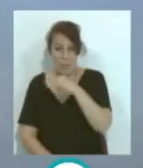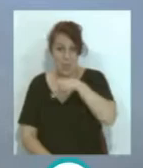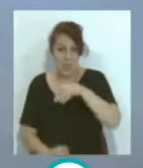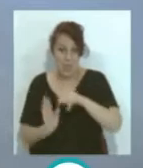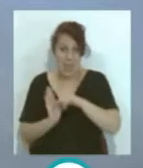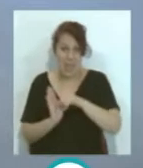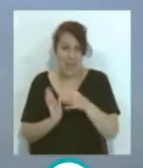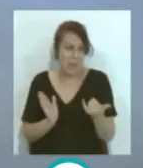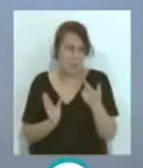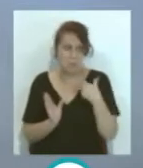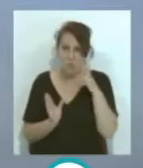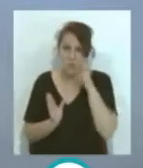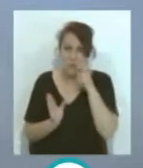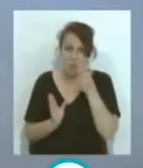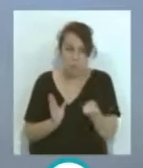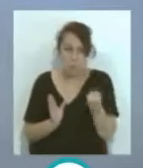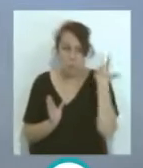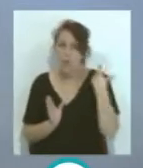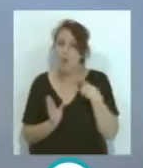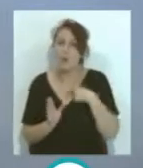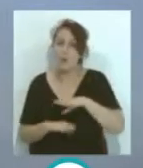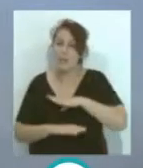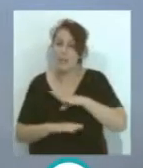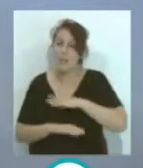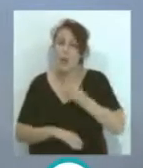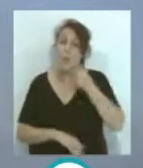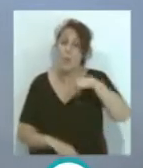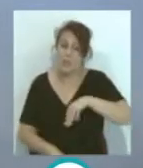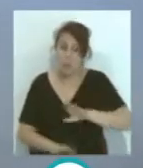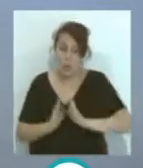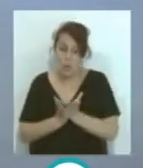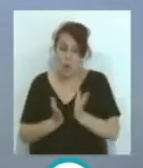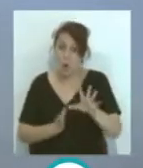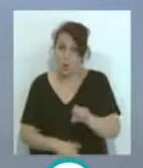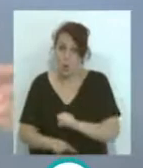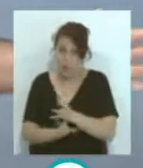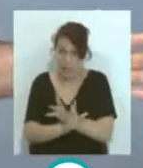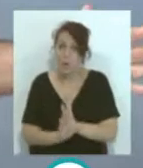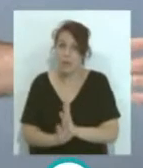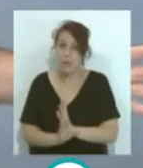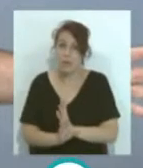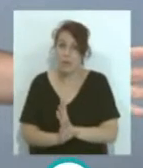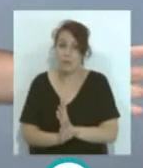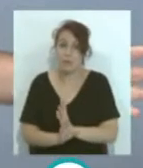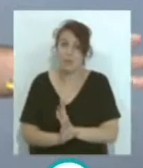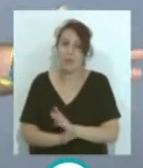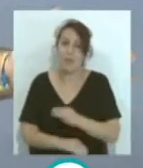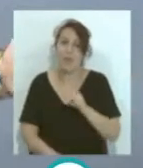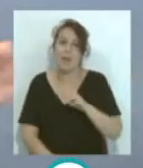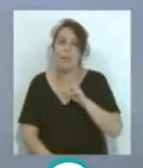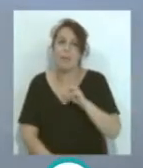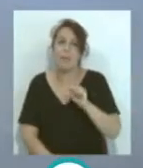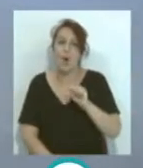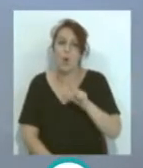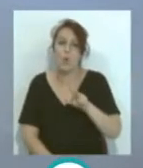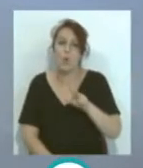O sea, porque Domenech estaba a un metro... ...cuando cogió la pelota en esa jugada... ...y Gabriel Paulista estaba a